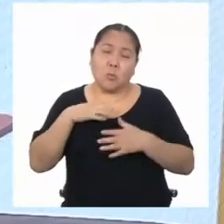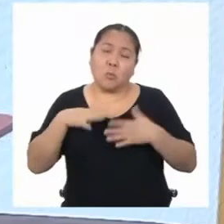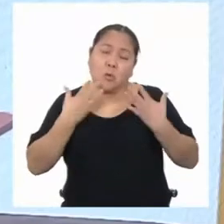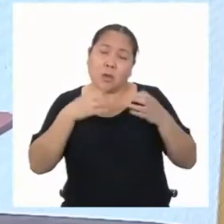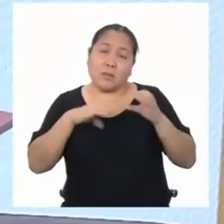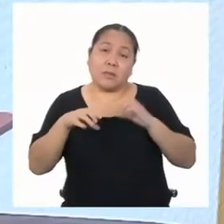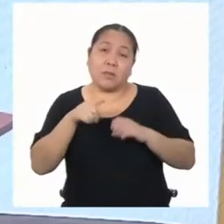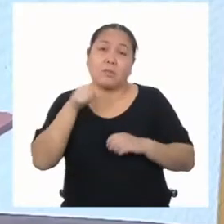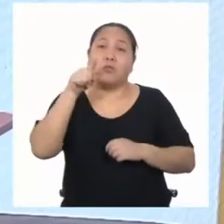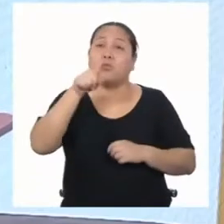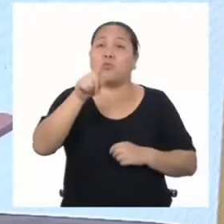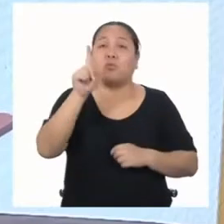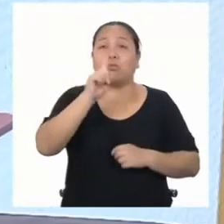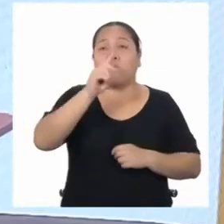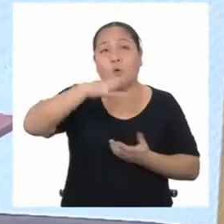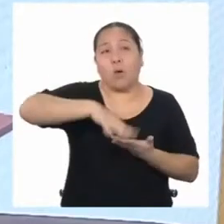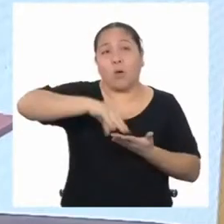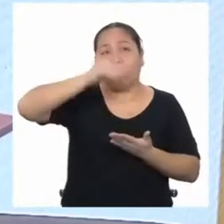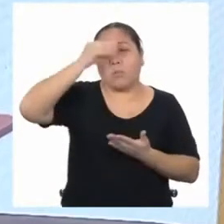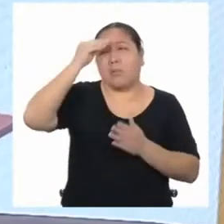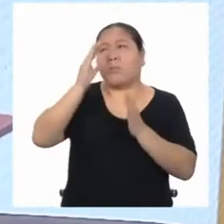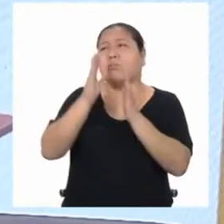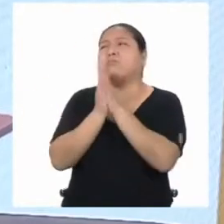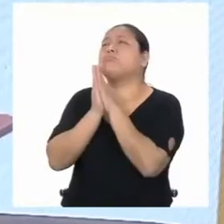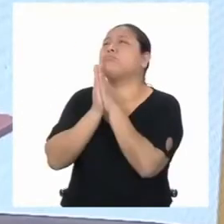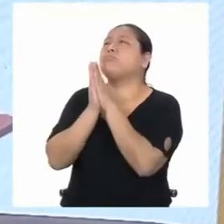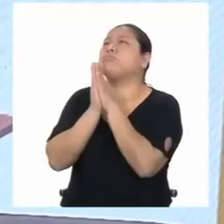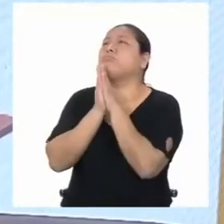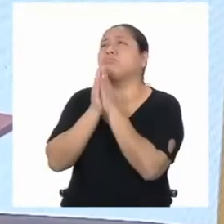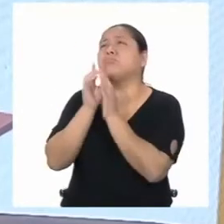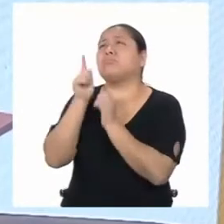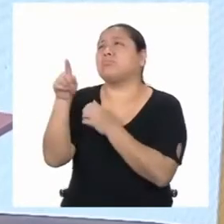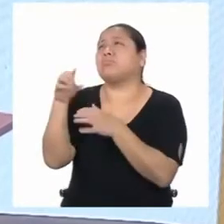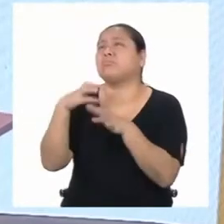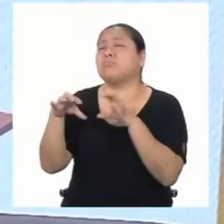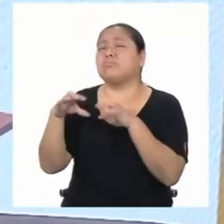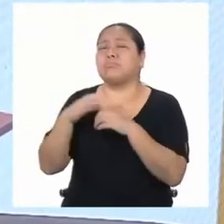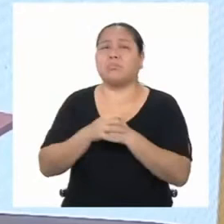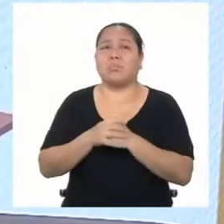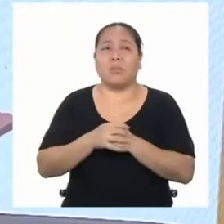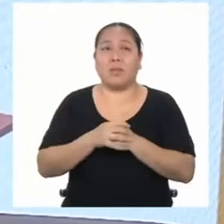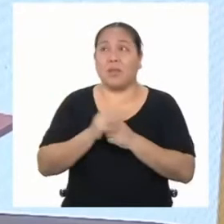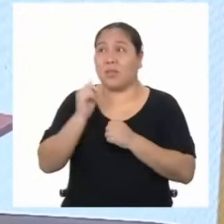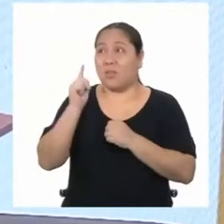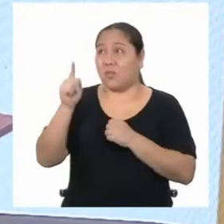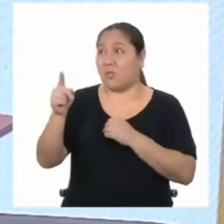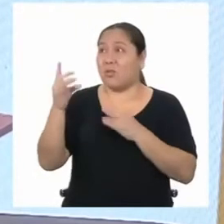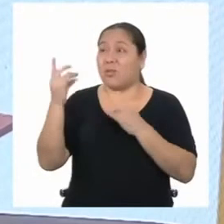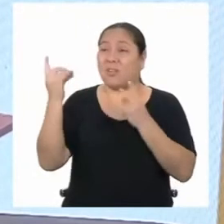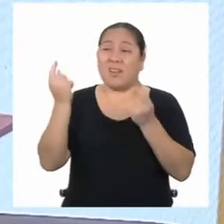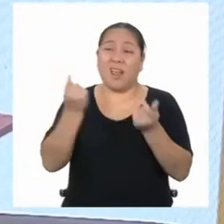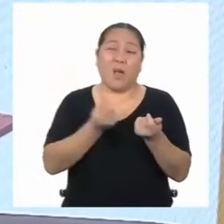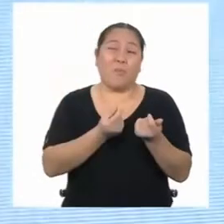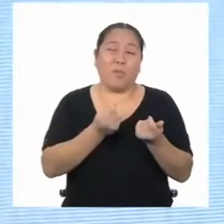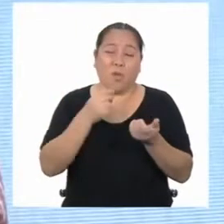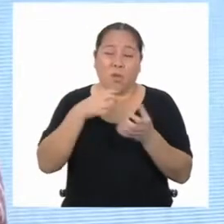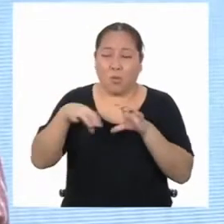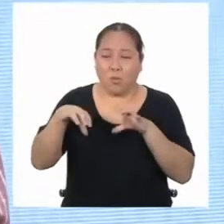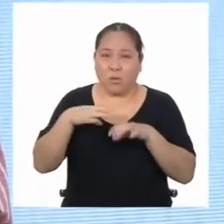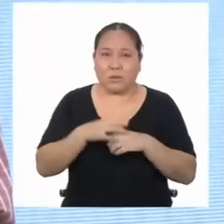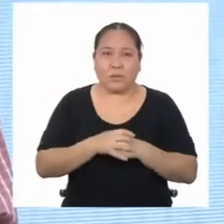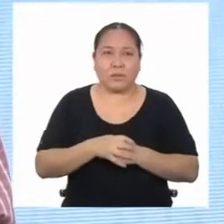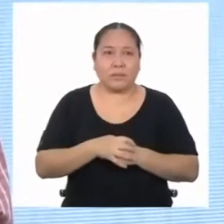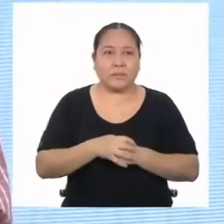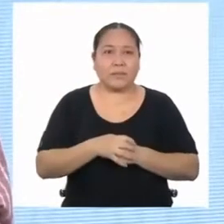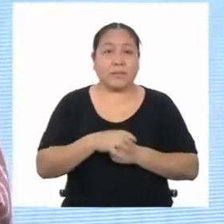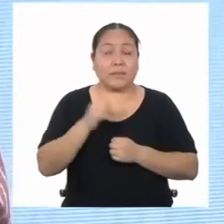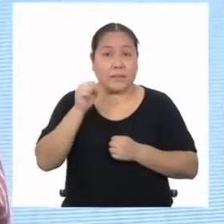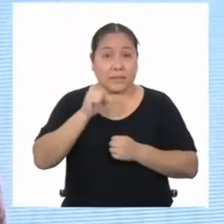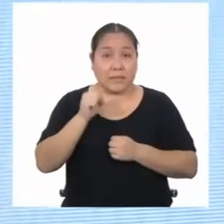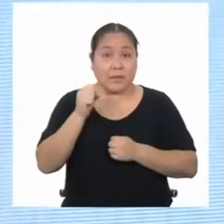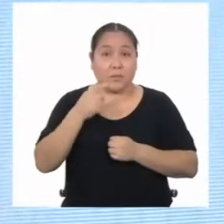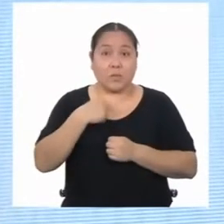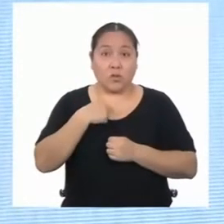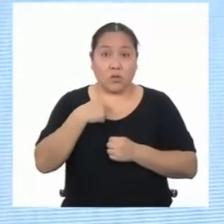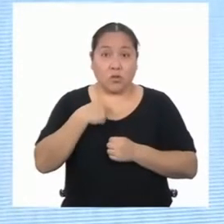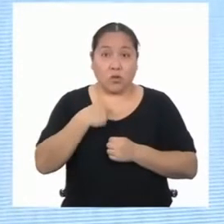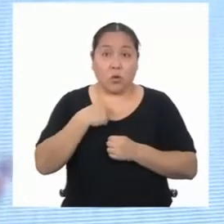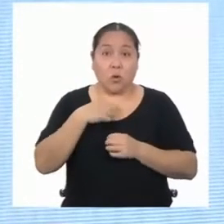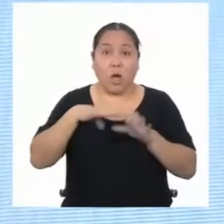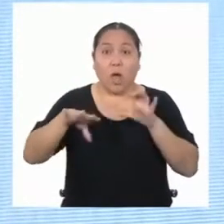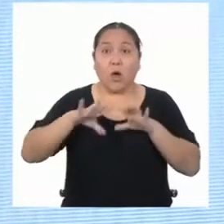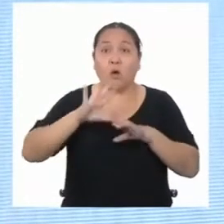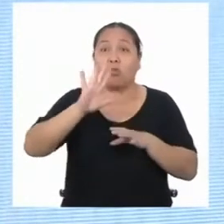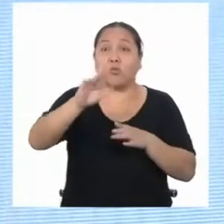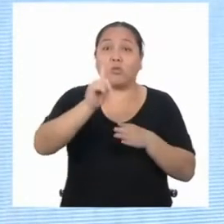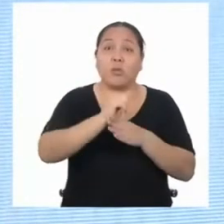Ya pues, porfis, porfis. Es que tú lo podrías hacer en un segundo. Es que si lo hago por ti,